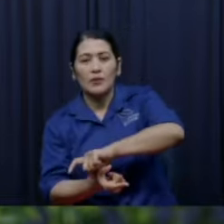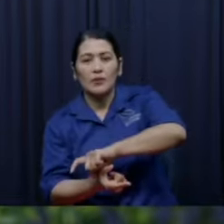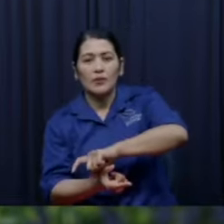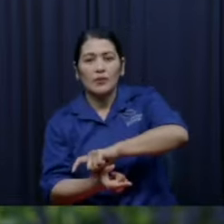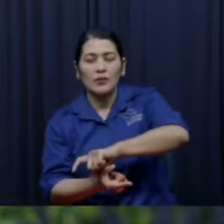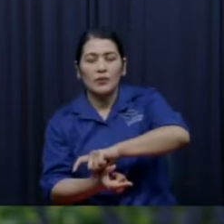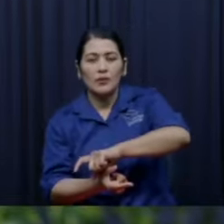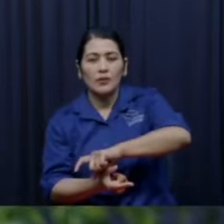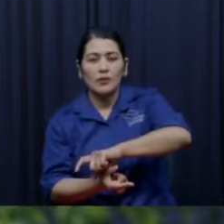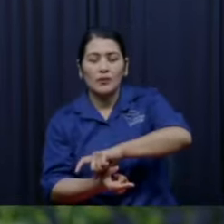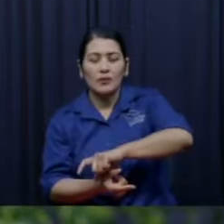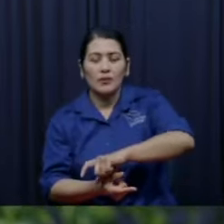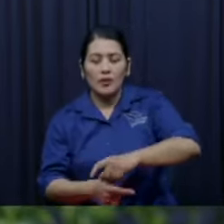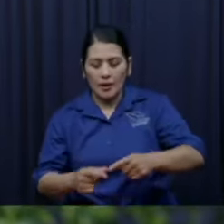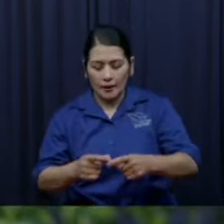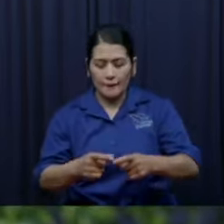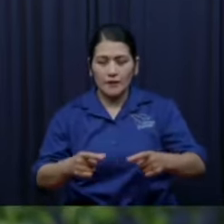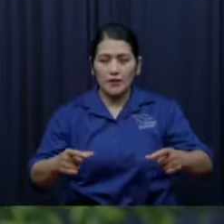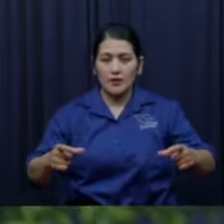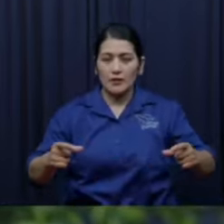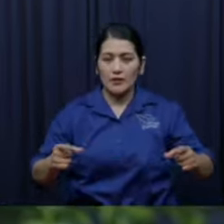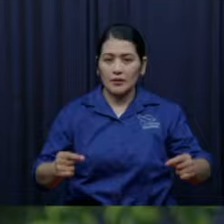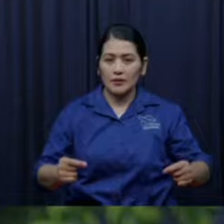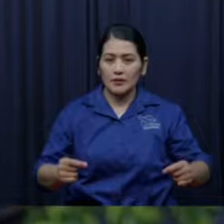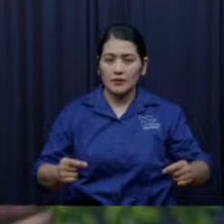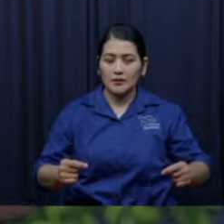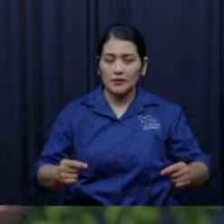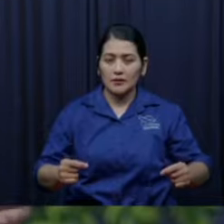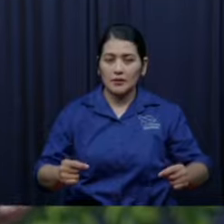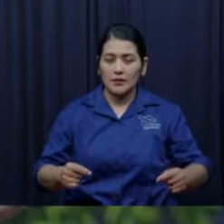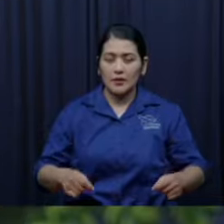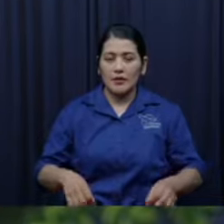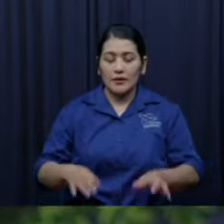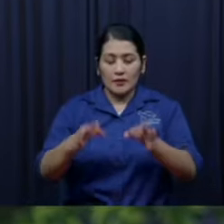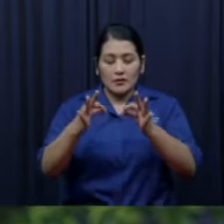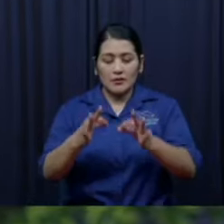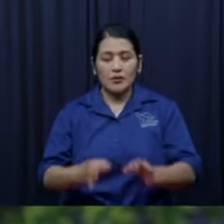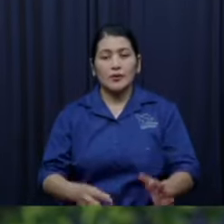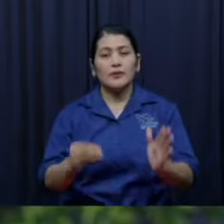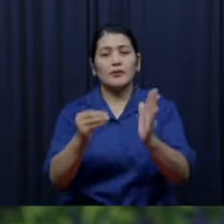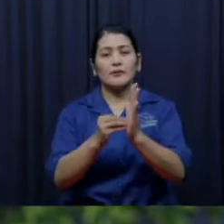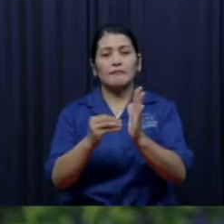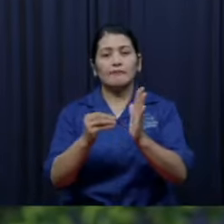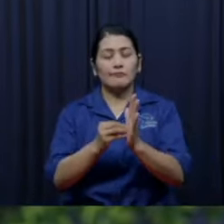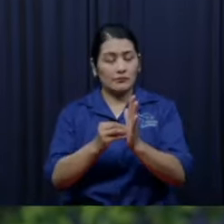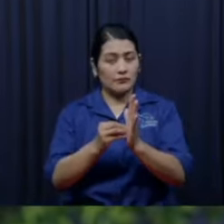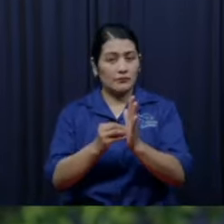hermano yo mire espéreme espéreme antes de darle un aplauso espéreme mire